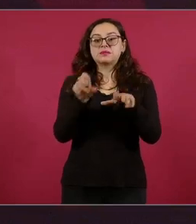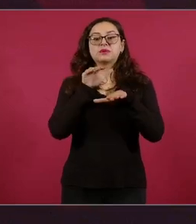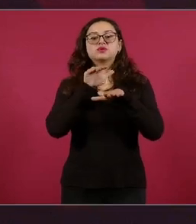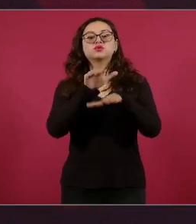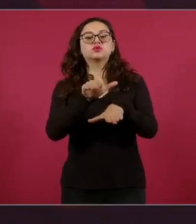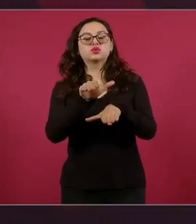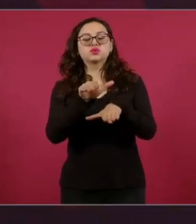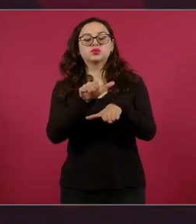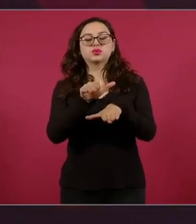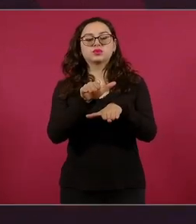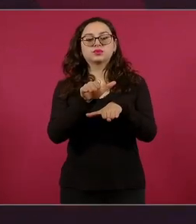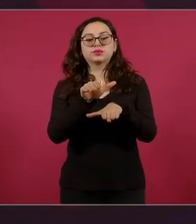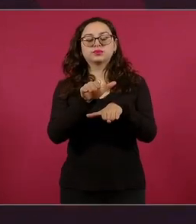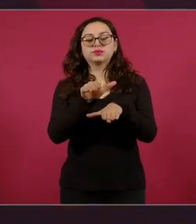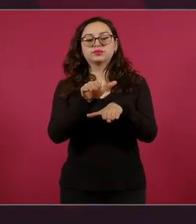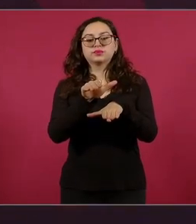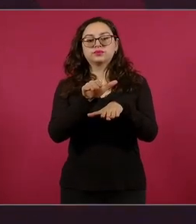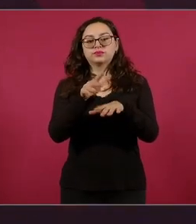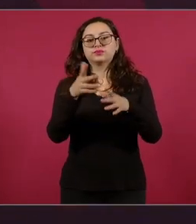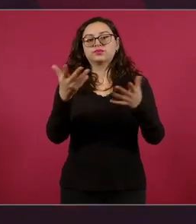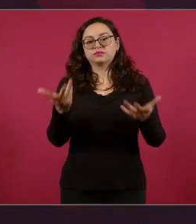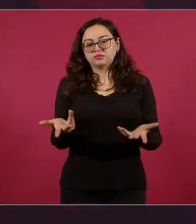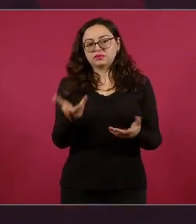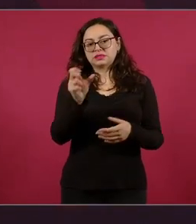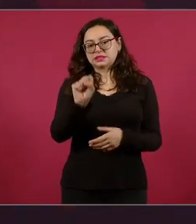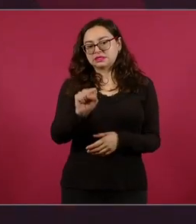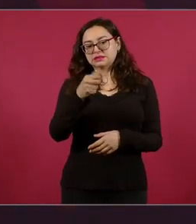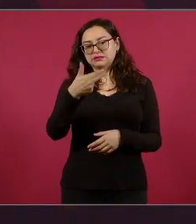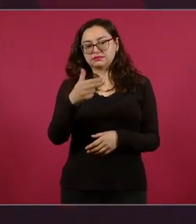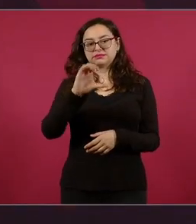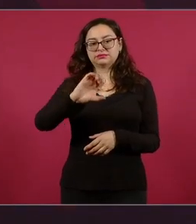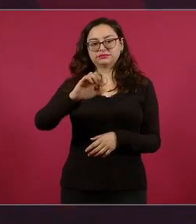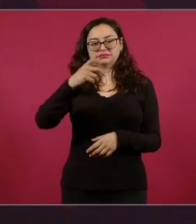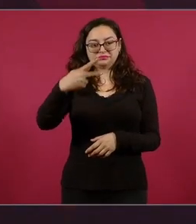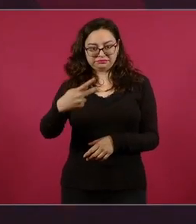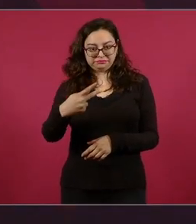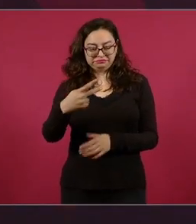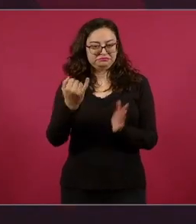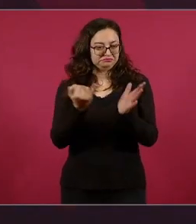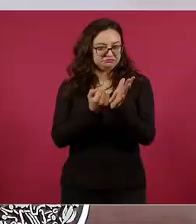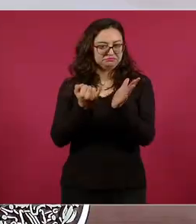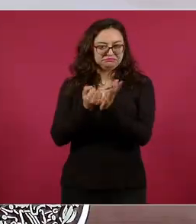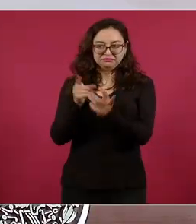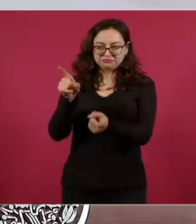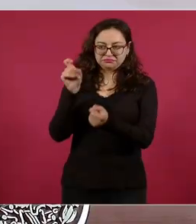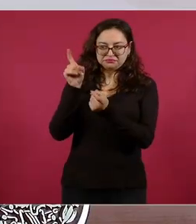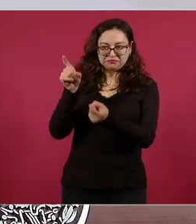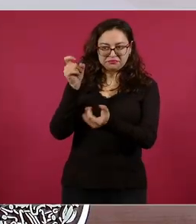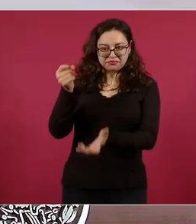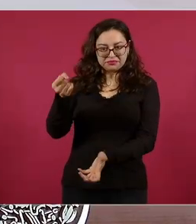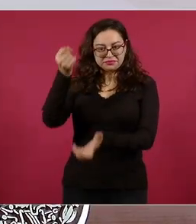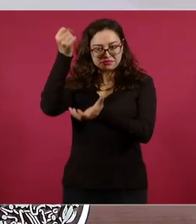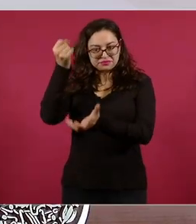la hacienda pública, cómo está